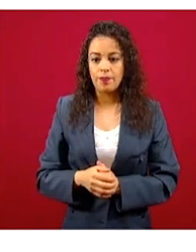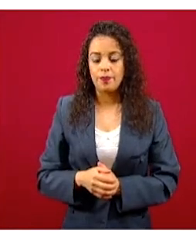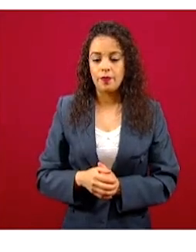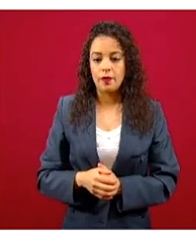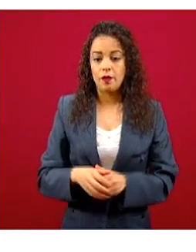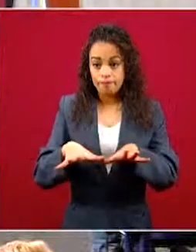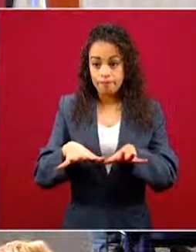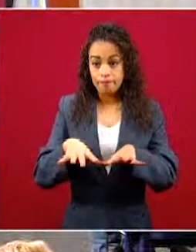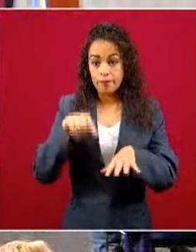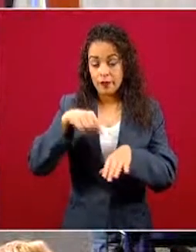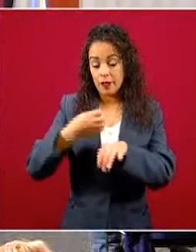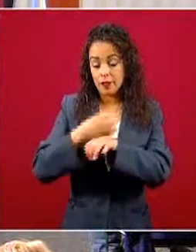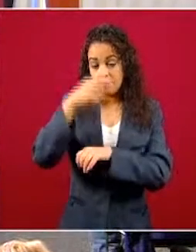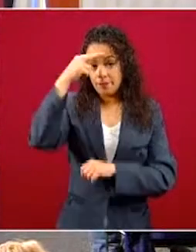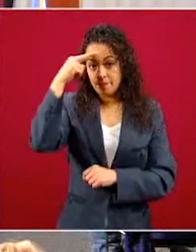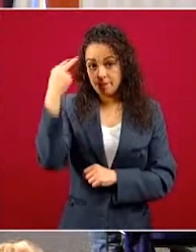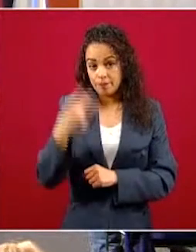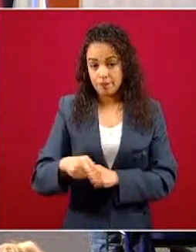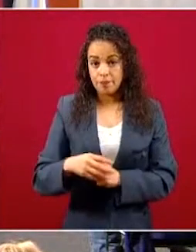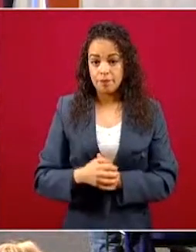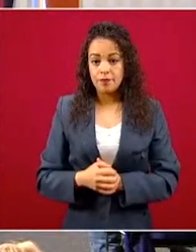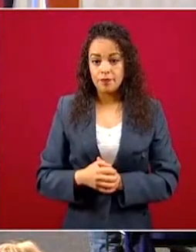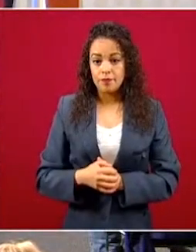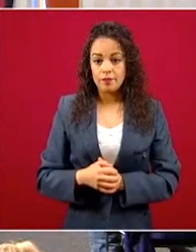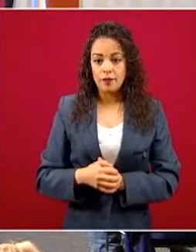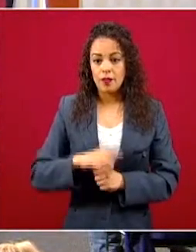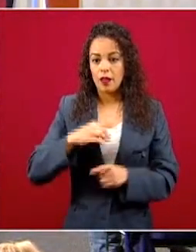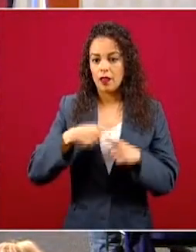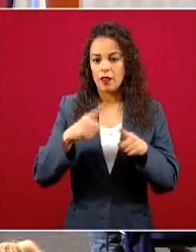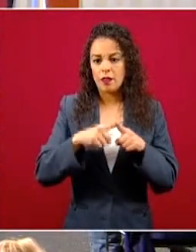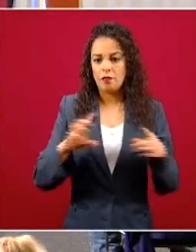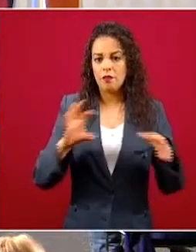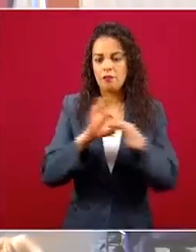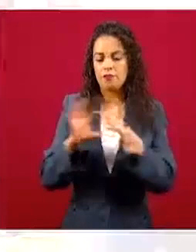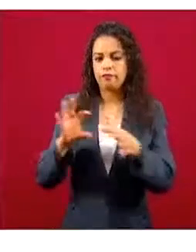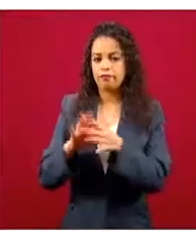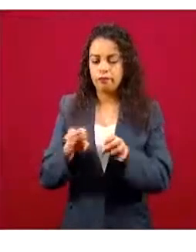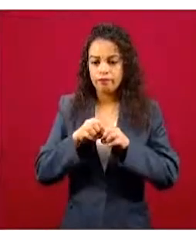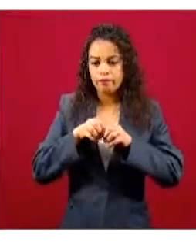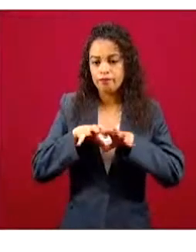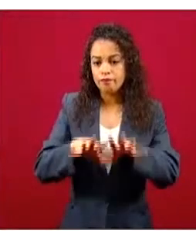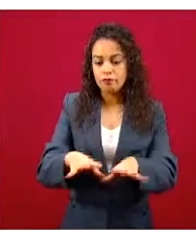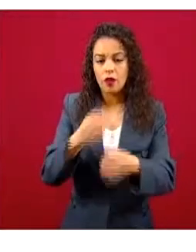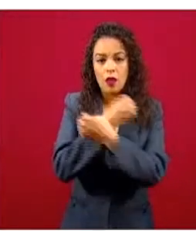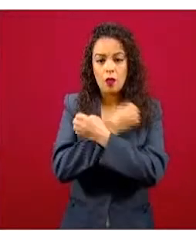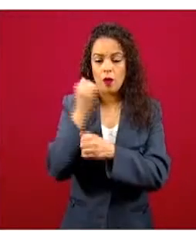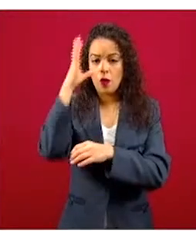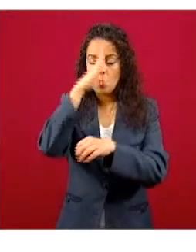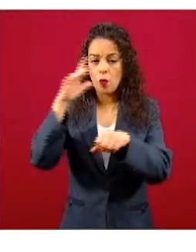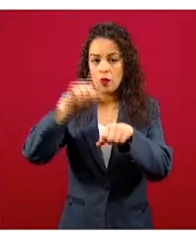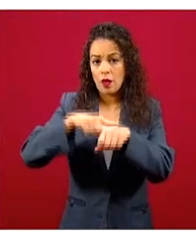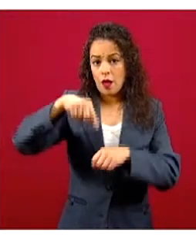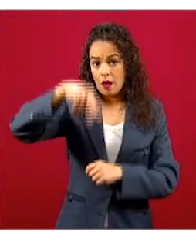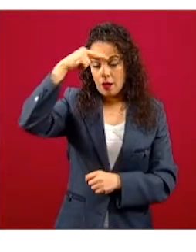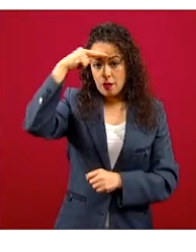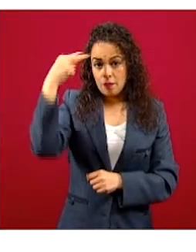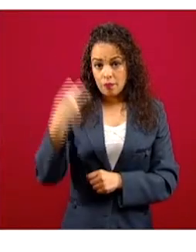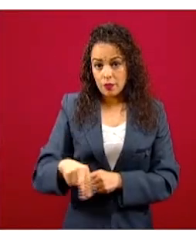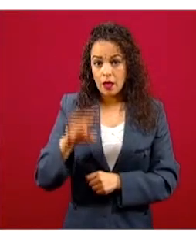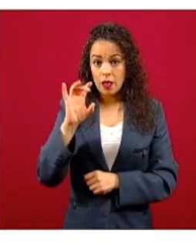Estado Mexicano, a la Red de Radiodifusoras y Televisoras Educativas y Culturales de México con 31